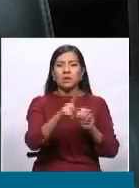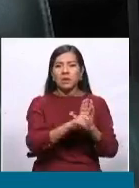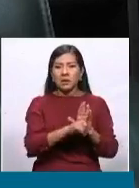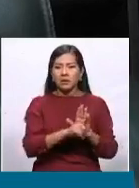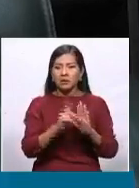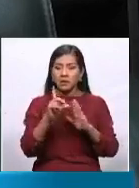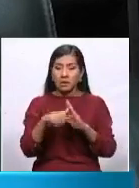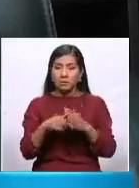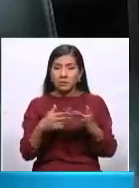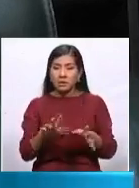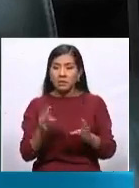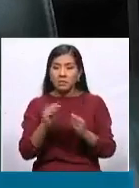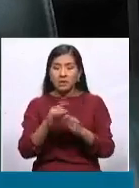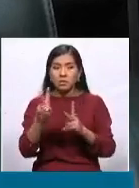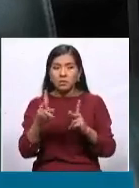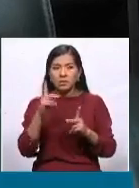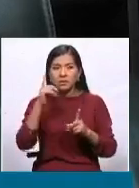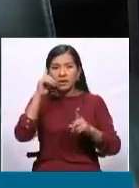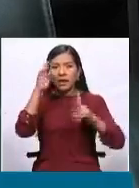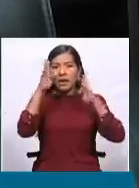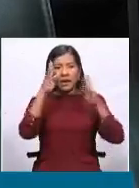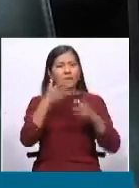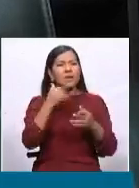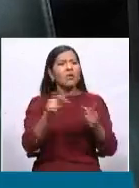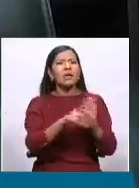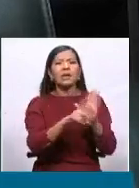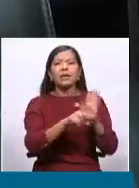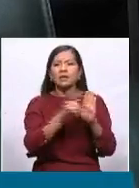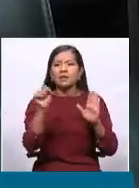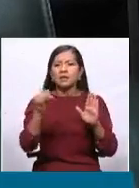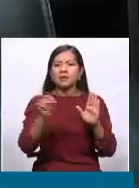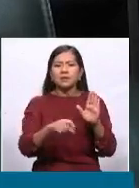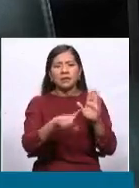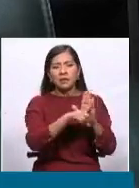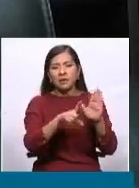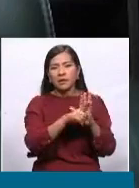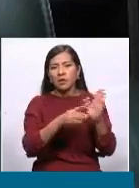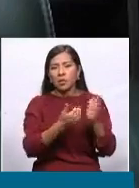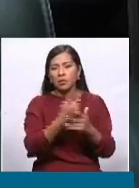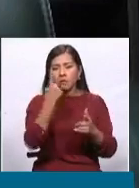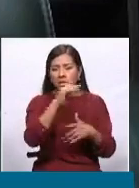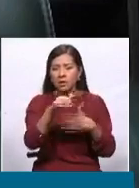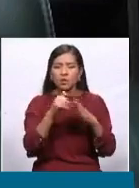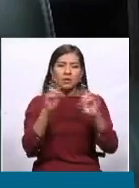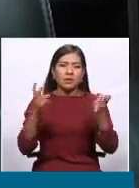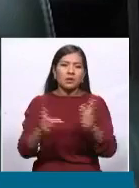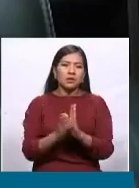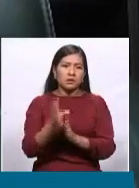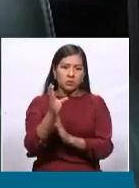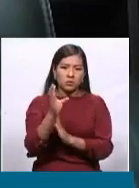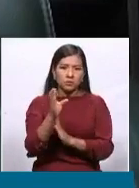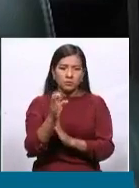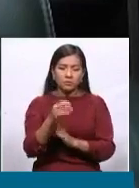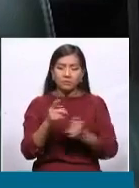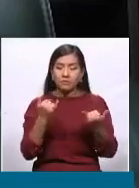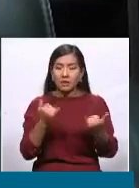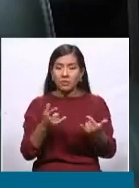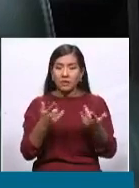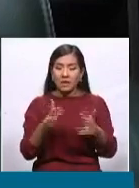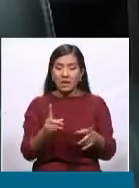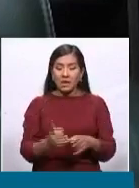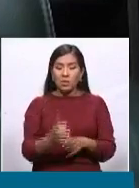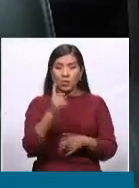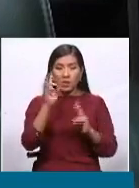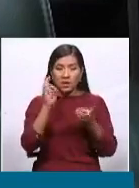Y ahí surgió ya el planteamiento de hacer una ley en la Asamblea Legislativa Plurinacional. Con ese argumento y con ese